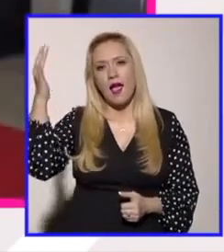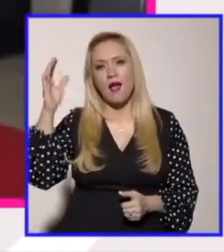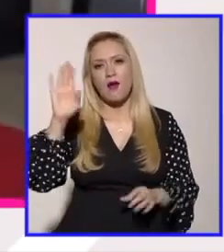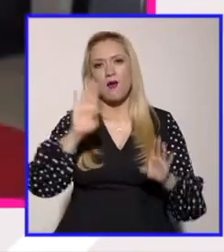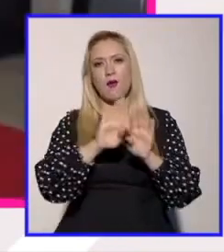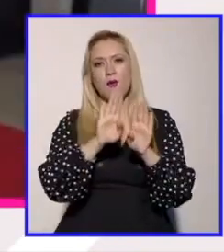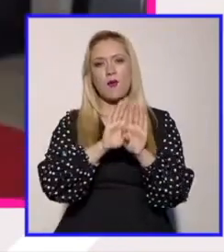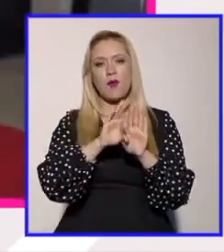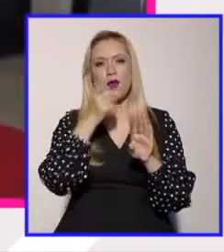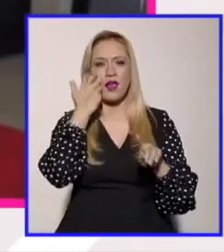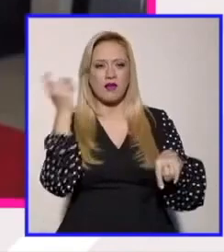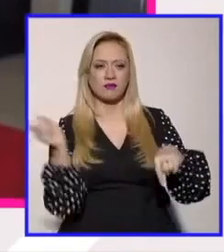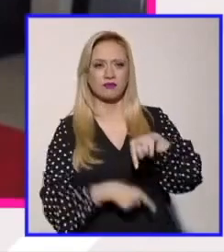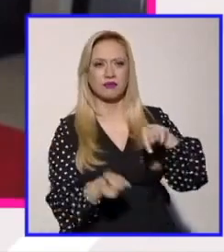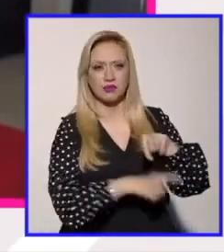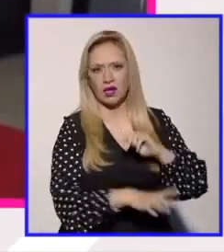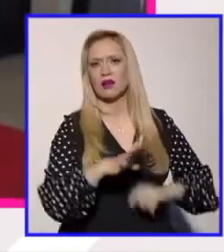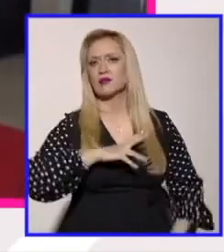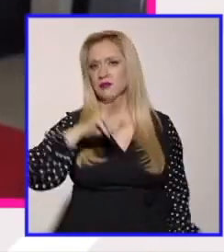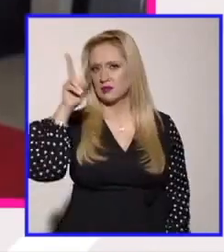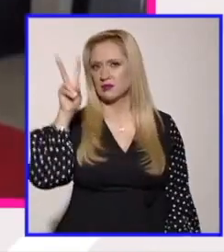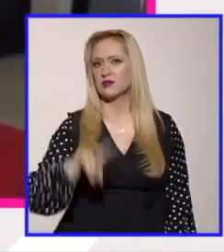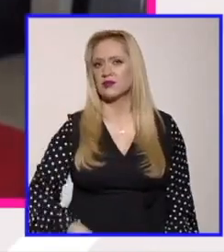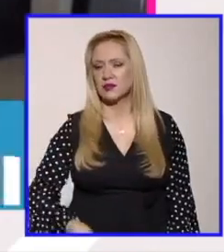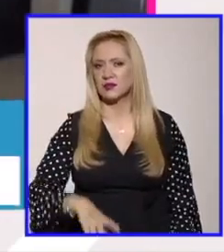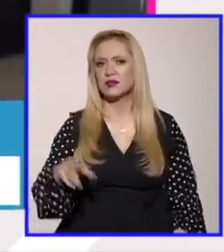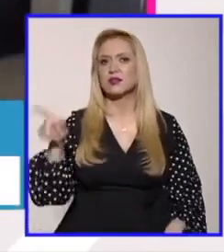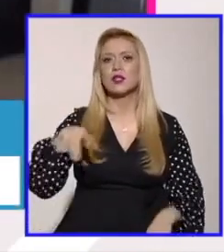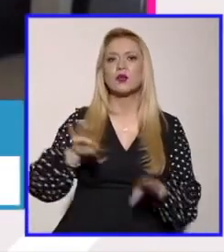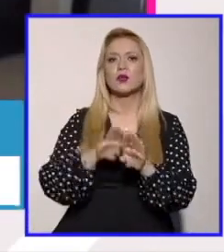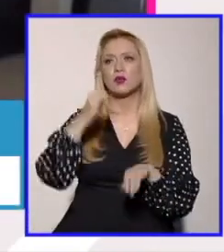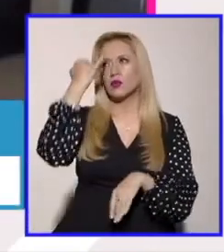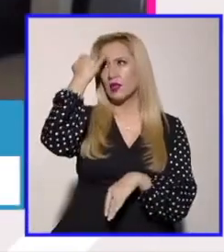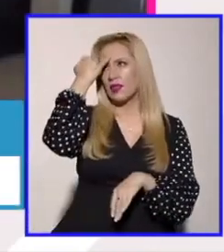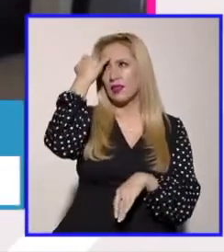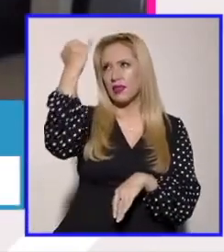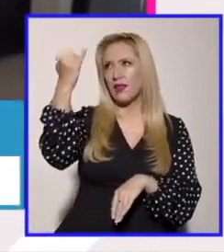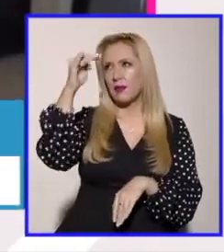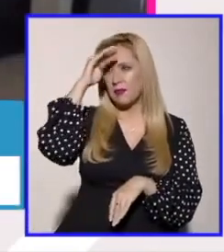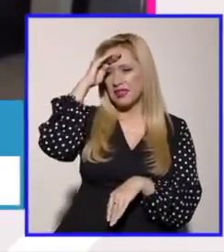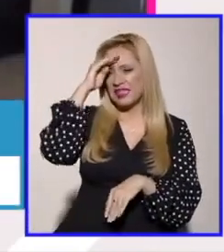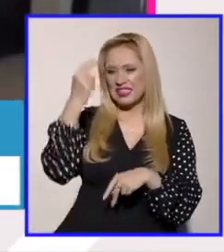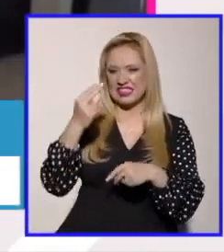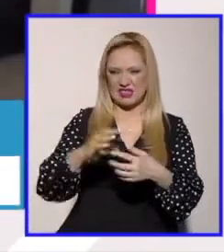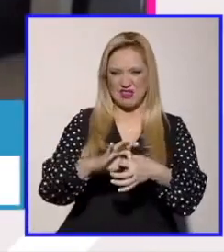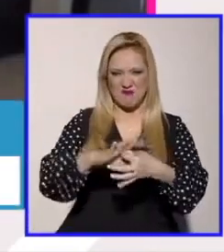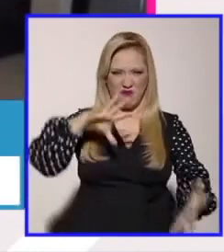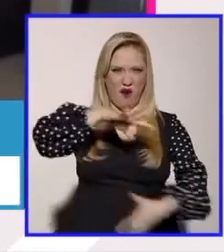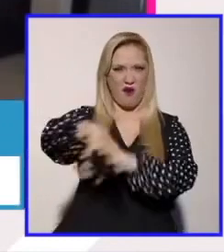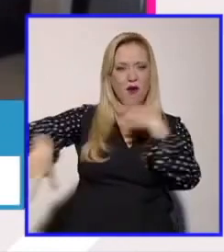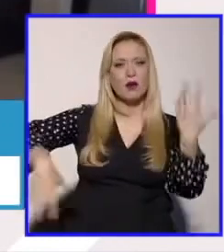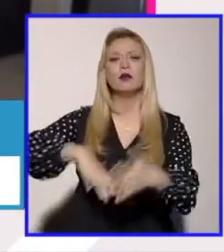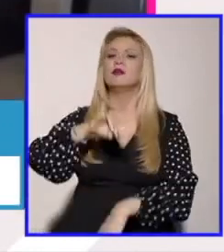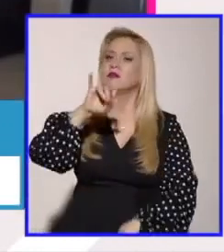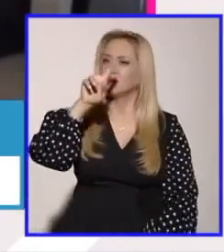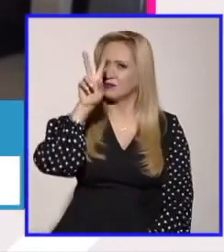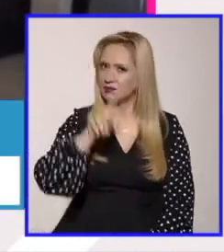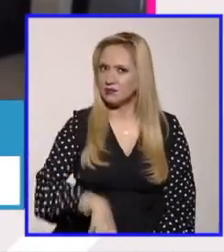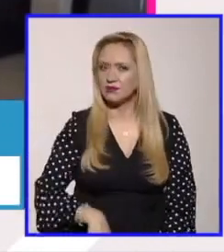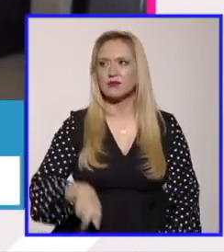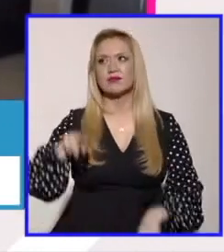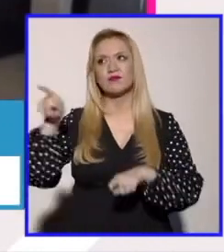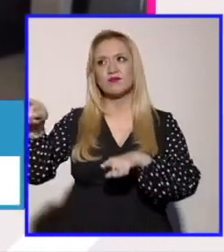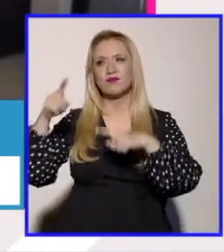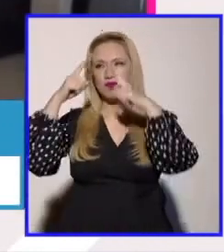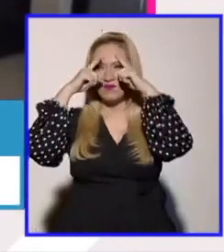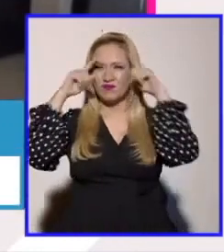reales y ese es el problema que es como complejo de desatar pero como sea sí es real que los espacios de la ultraderecha